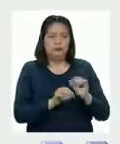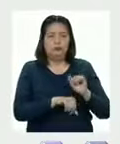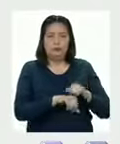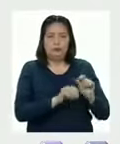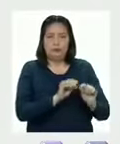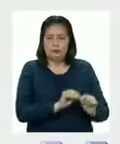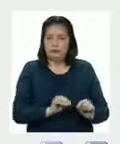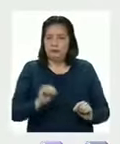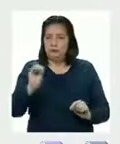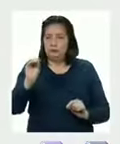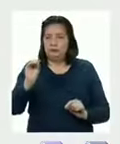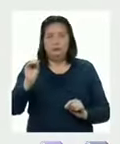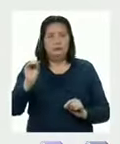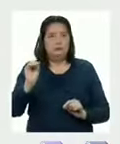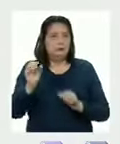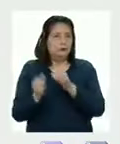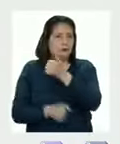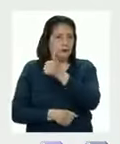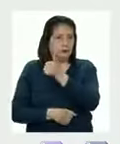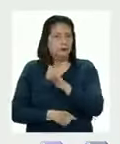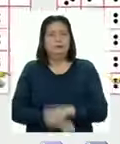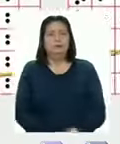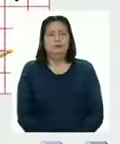por una en la casilla del diez